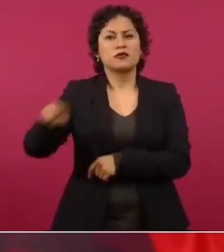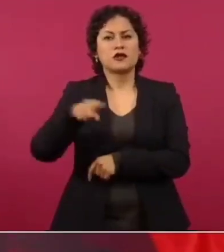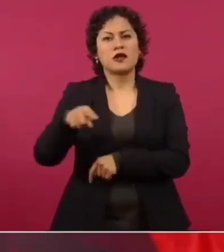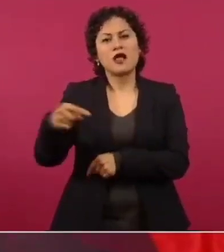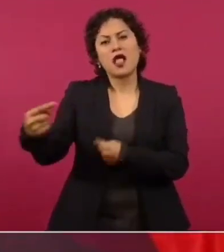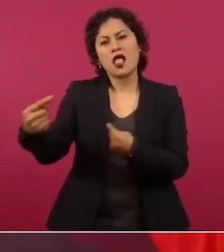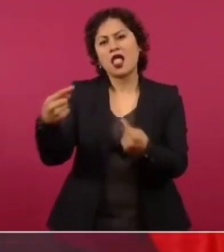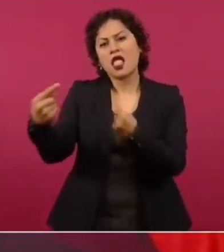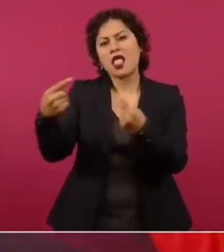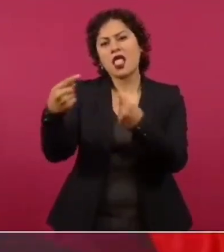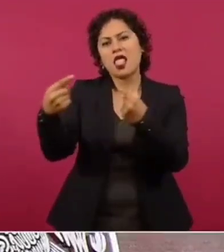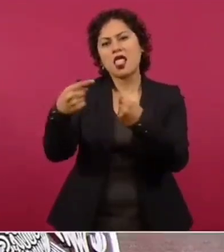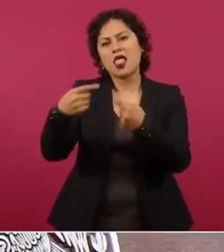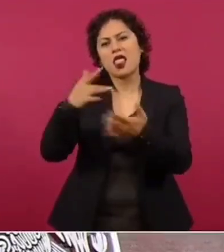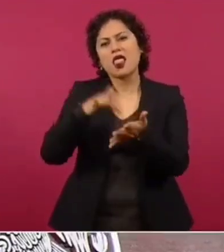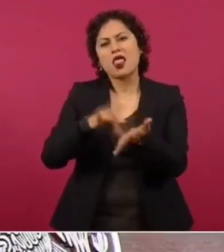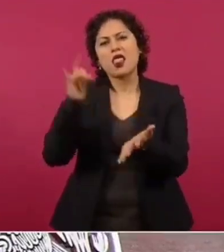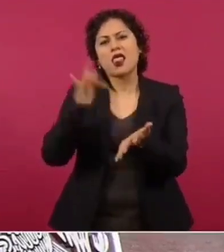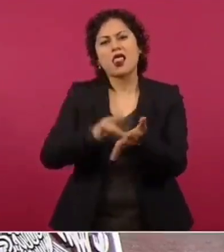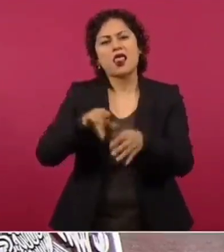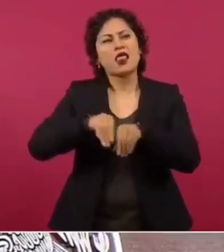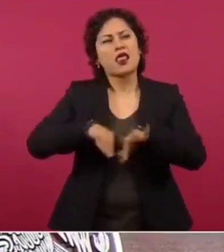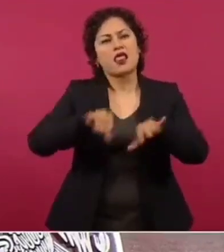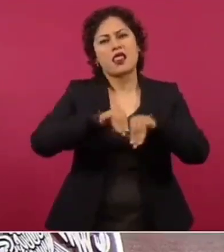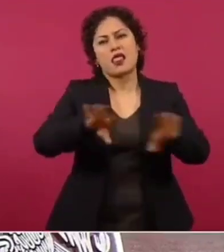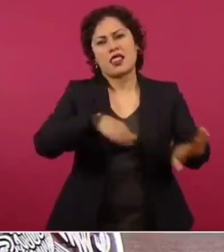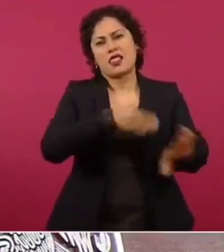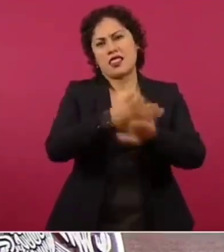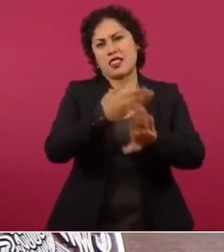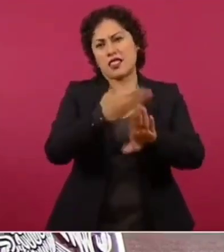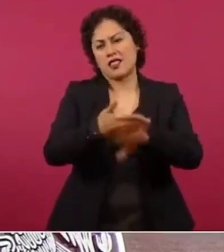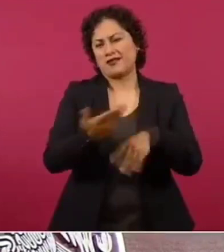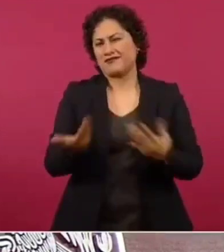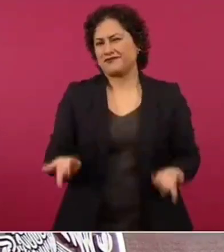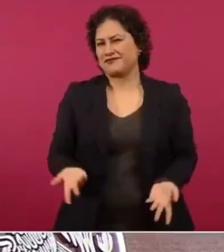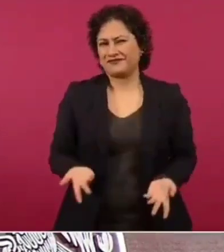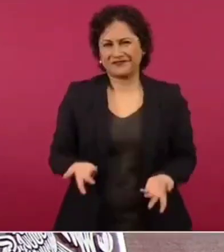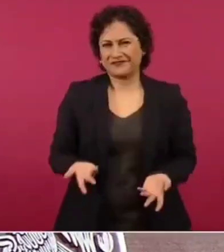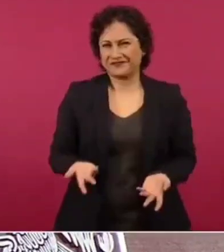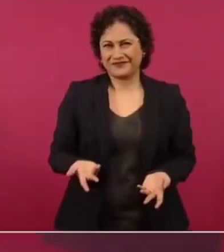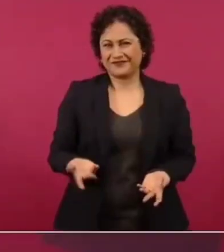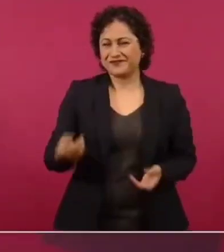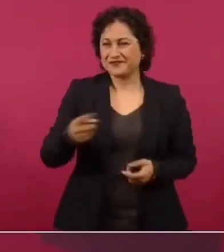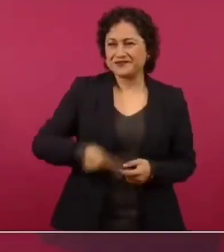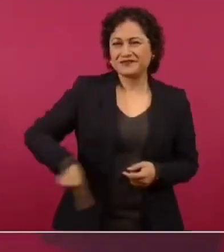o sea, el utilizar todo